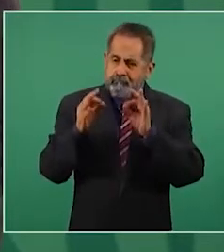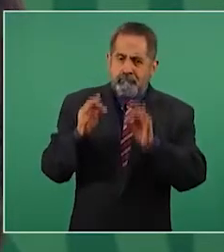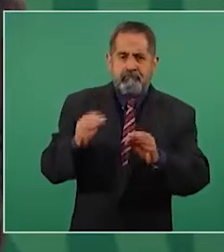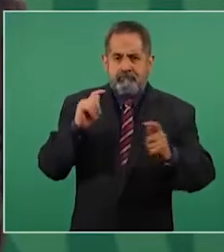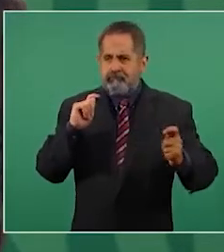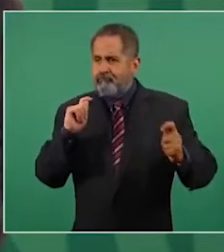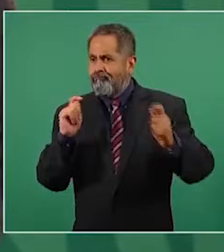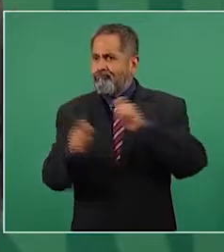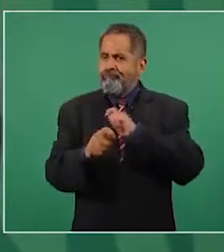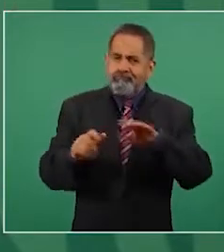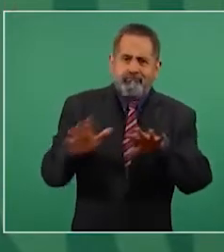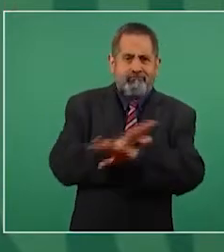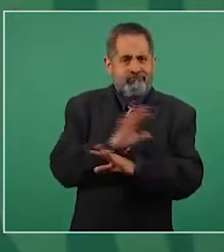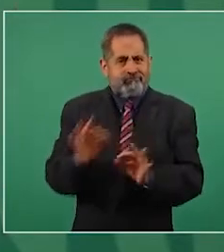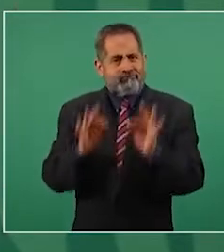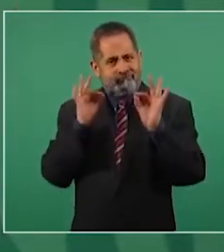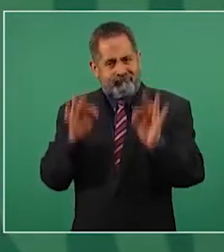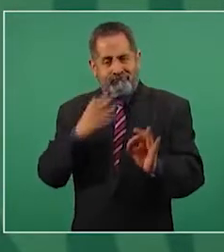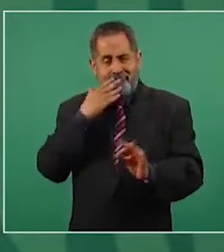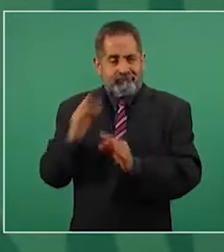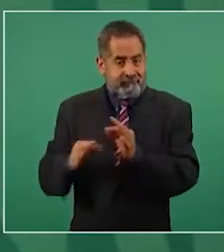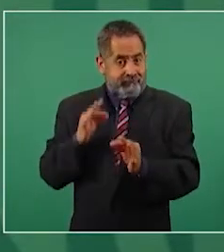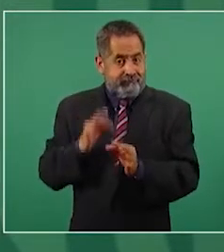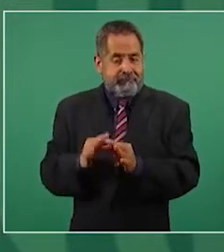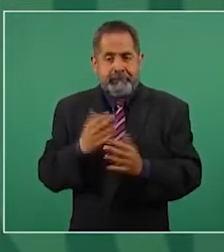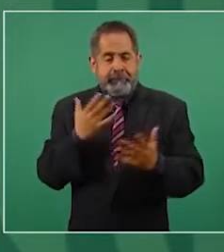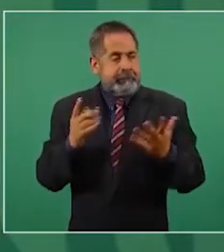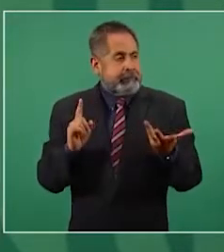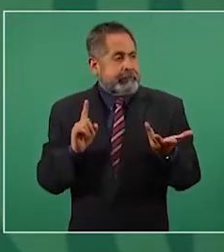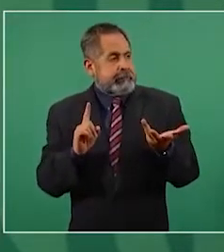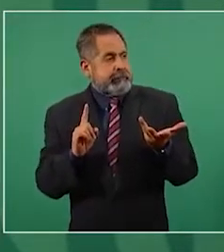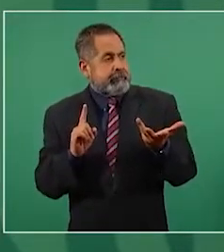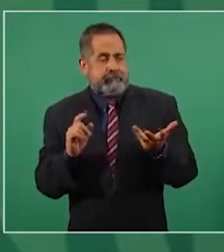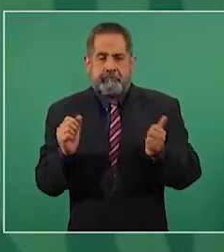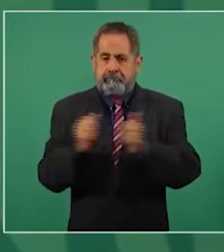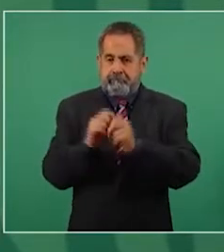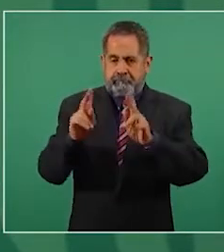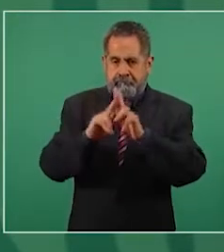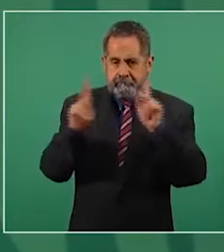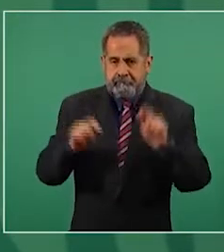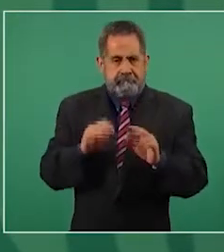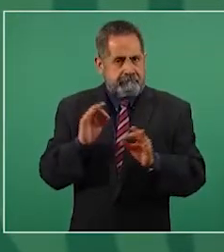la transformación de manera pacífica, democrática,